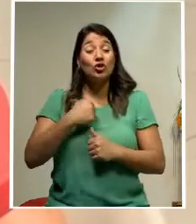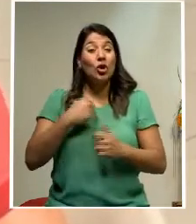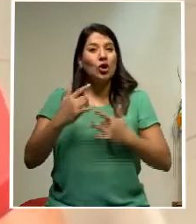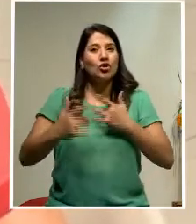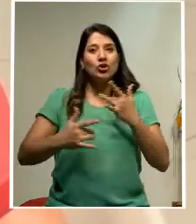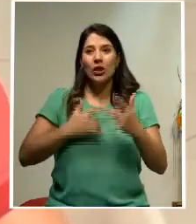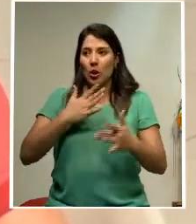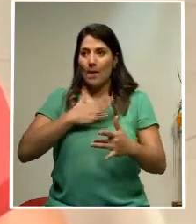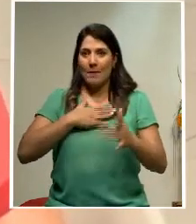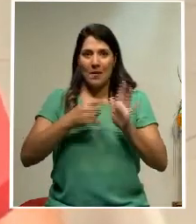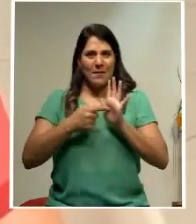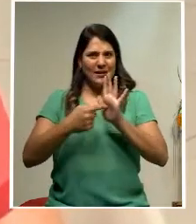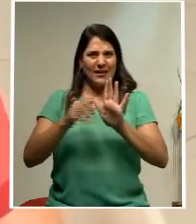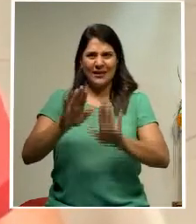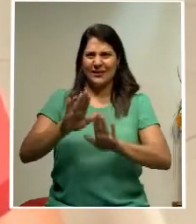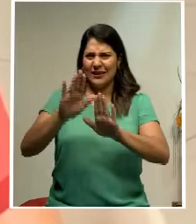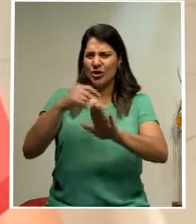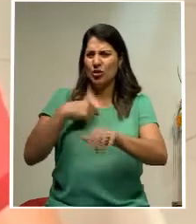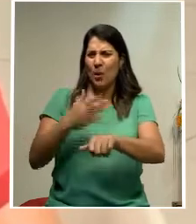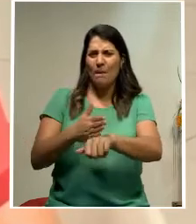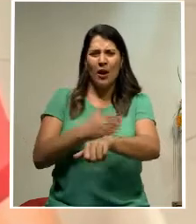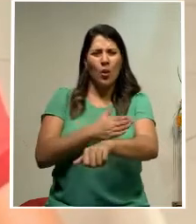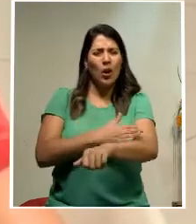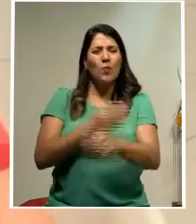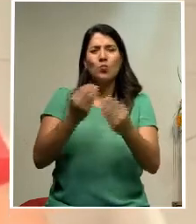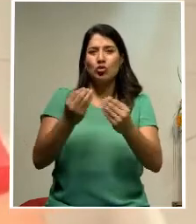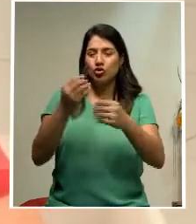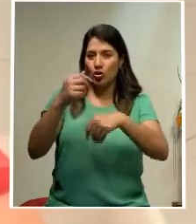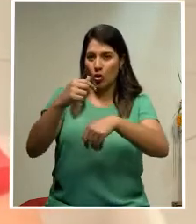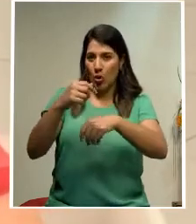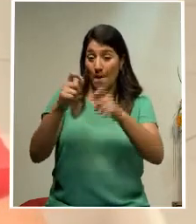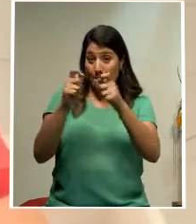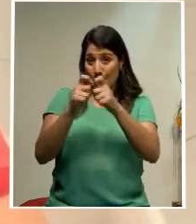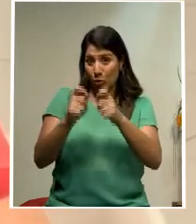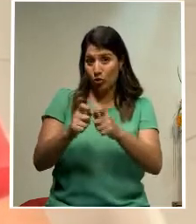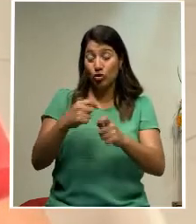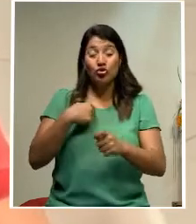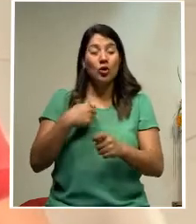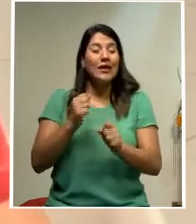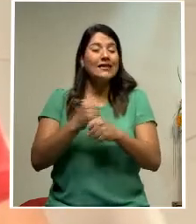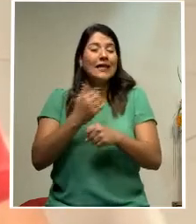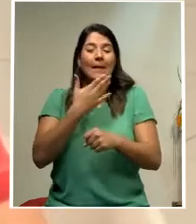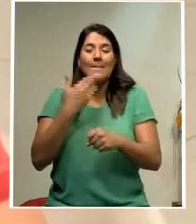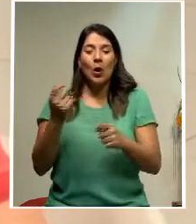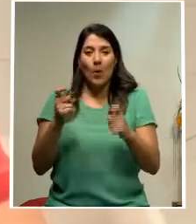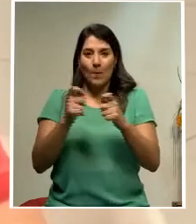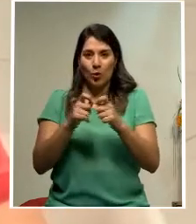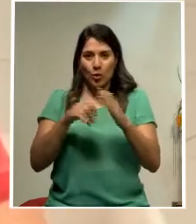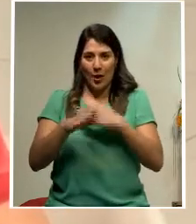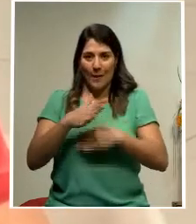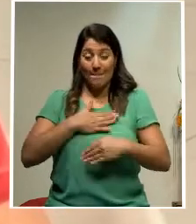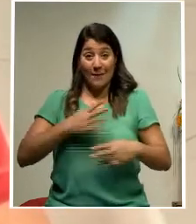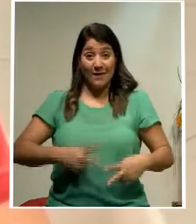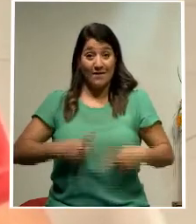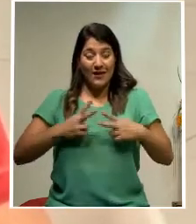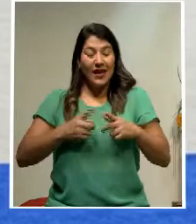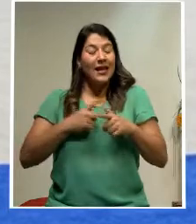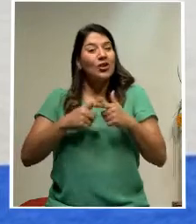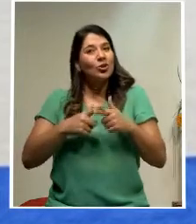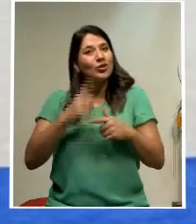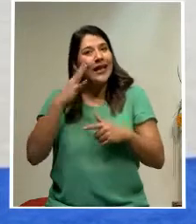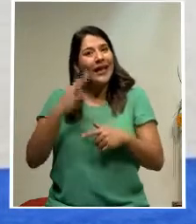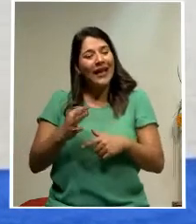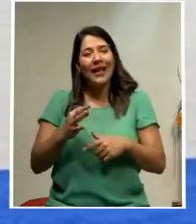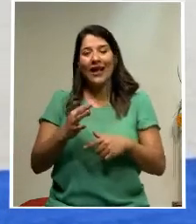fueron excelentes, mejoré el puntaje un montón, bueno, hice el mejor puntaje de mi vida, entonces siento que esta representación de